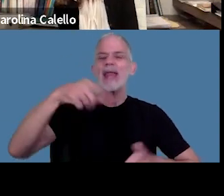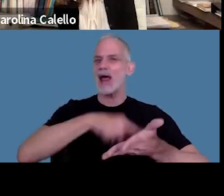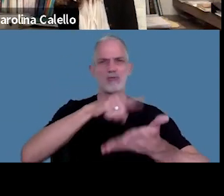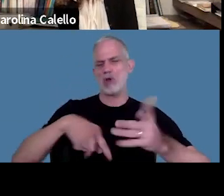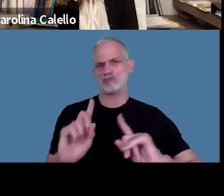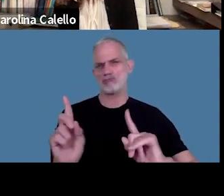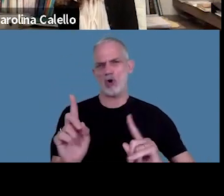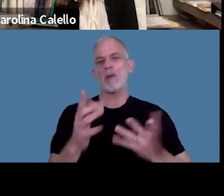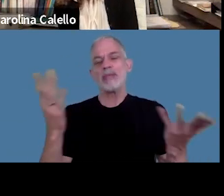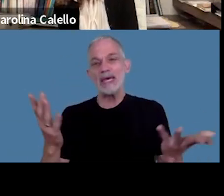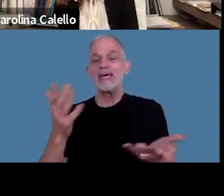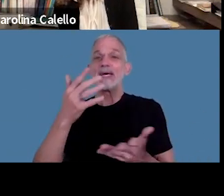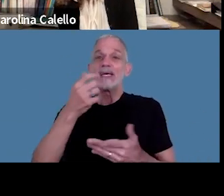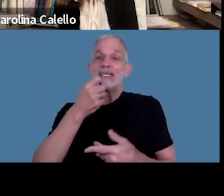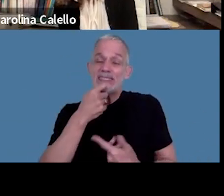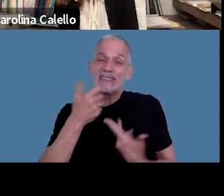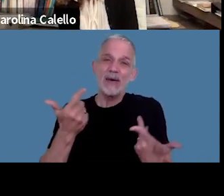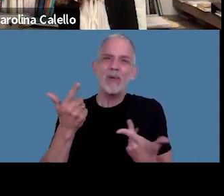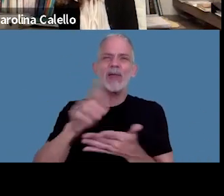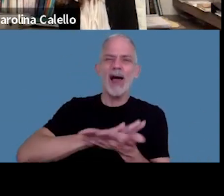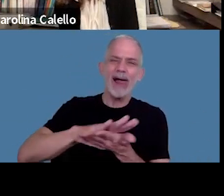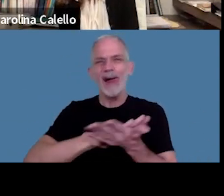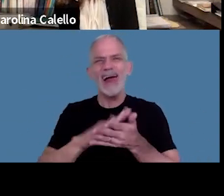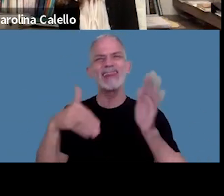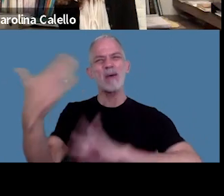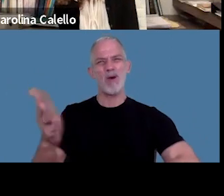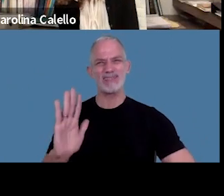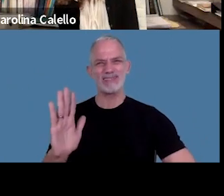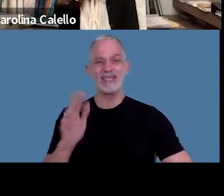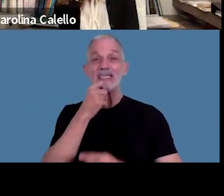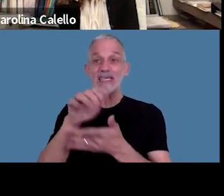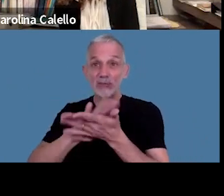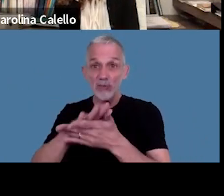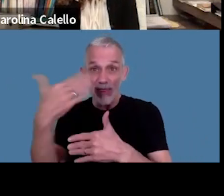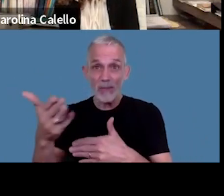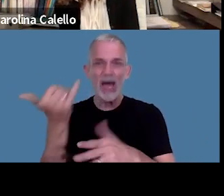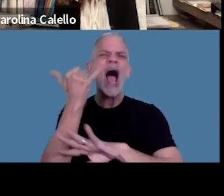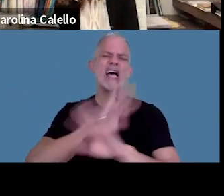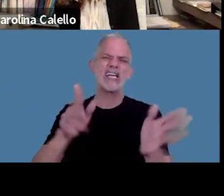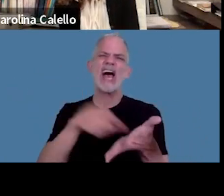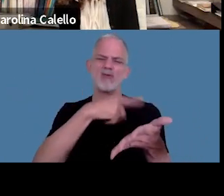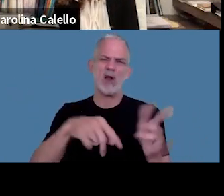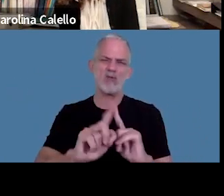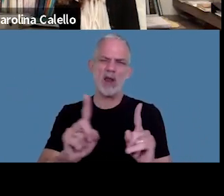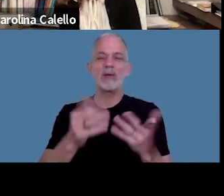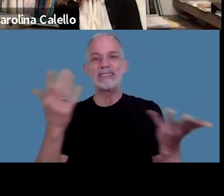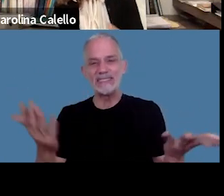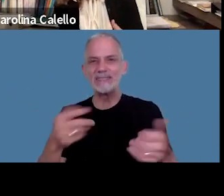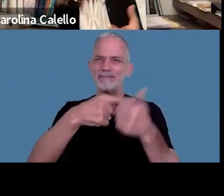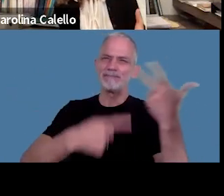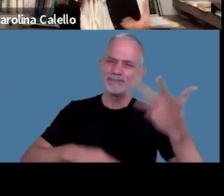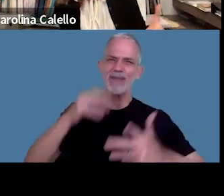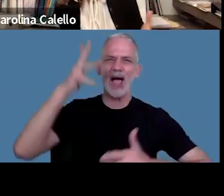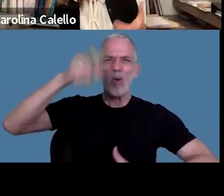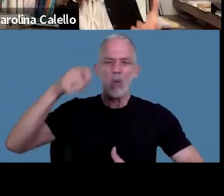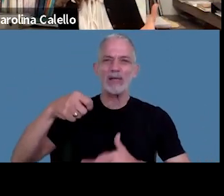siempre que se haya podido subsanar con posterioridad esto tiene múltiples críticas doctrinarias porque en